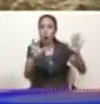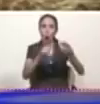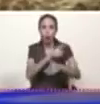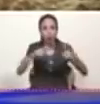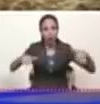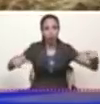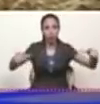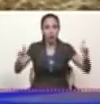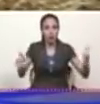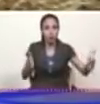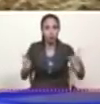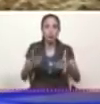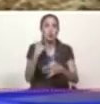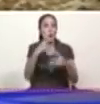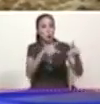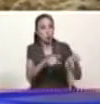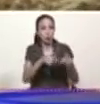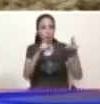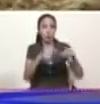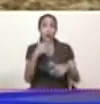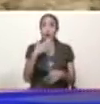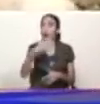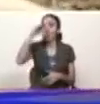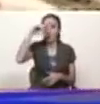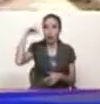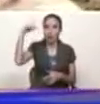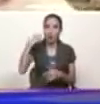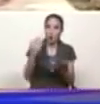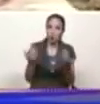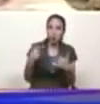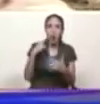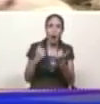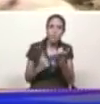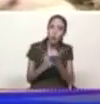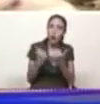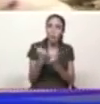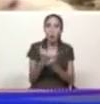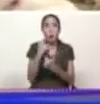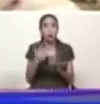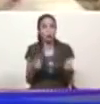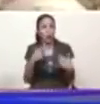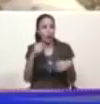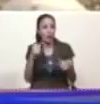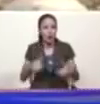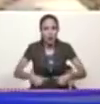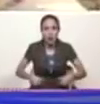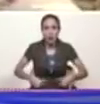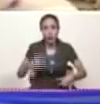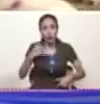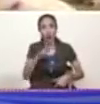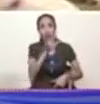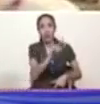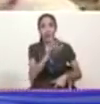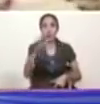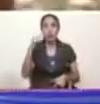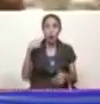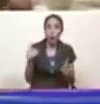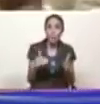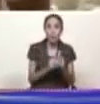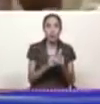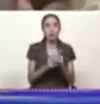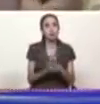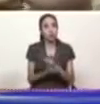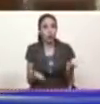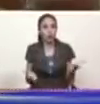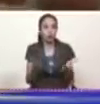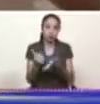cada hectárea de esta gracias al señor todopoderoso gracias a usted por su apoyo tiene un rendimiento entre 25.000 y 30.000 hectáreas eso nos